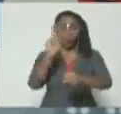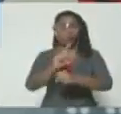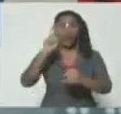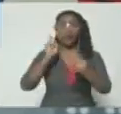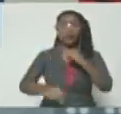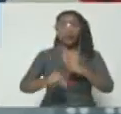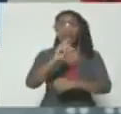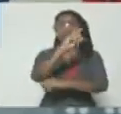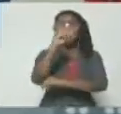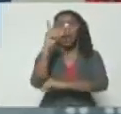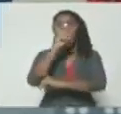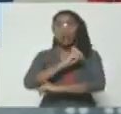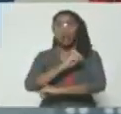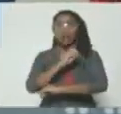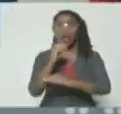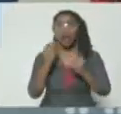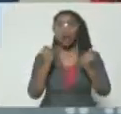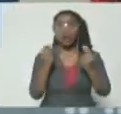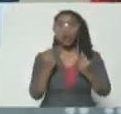últimos 100 años de economía de Venezuela.